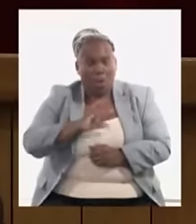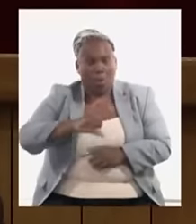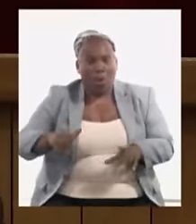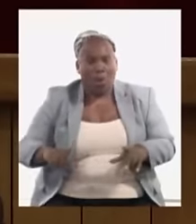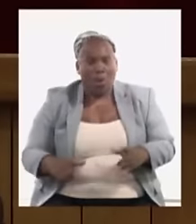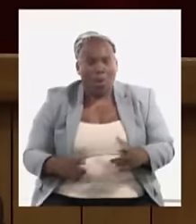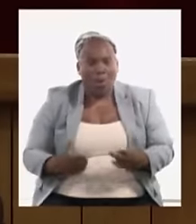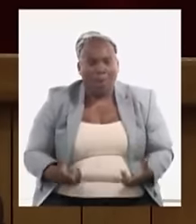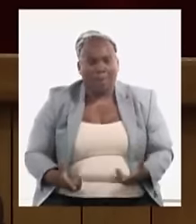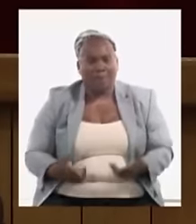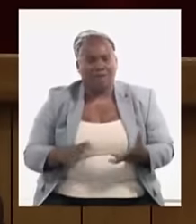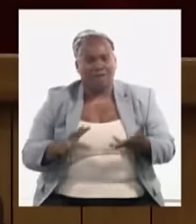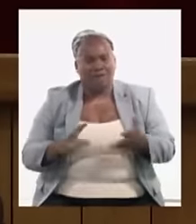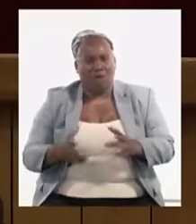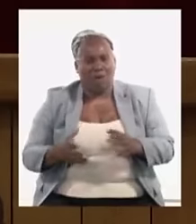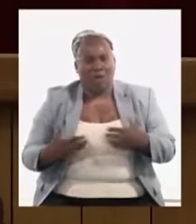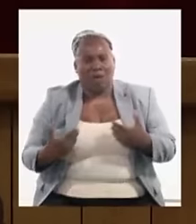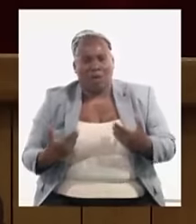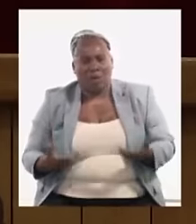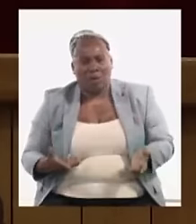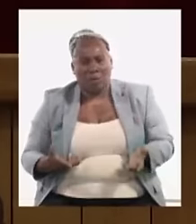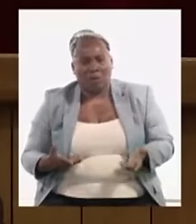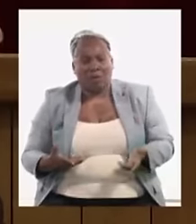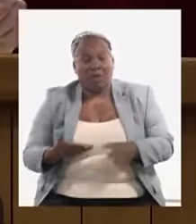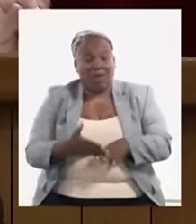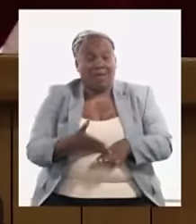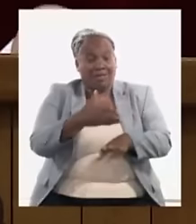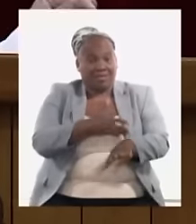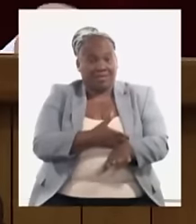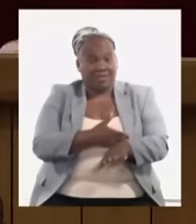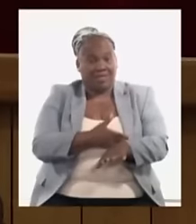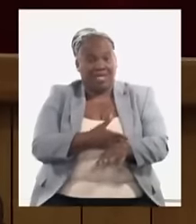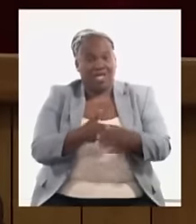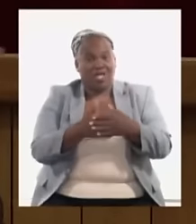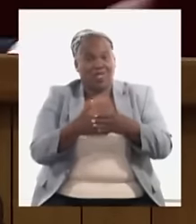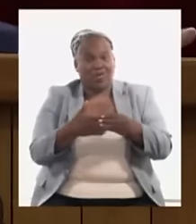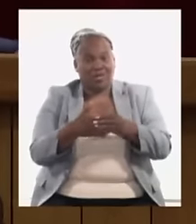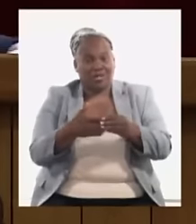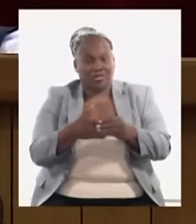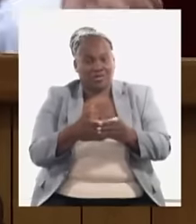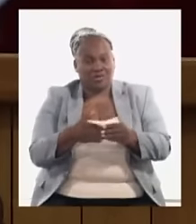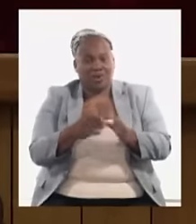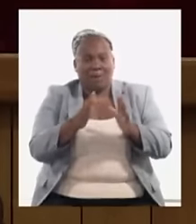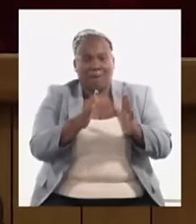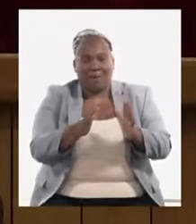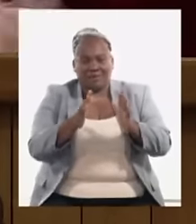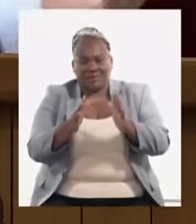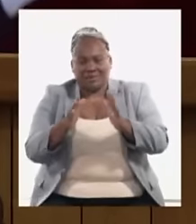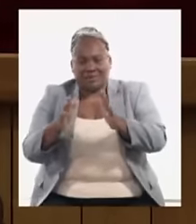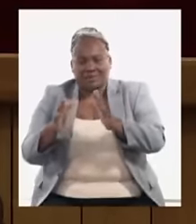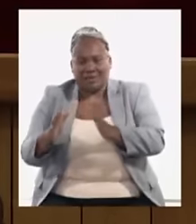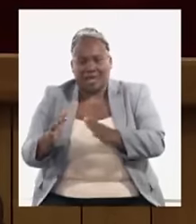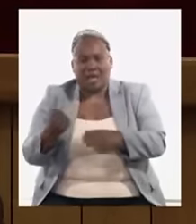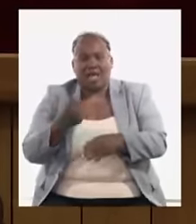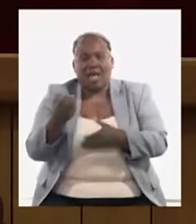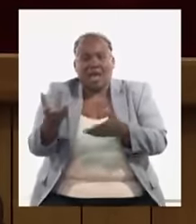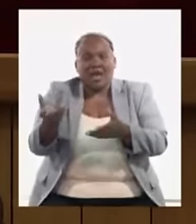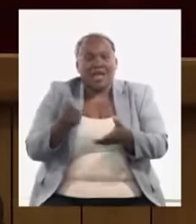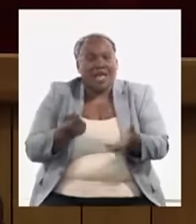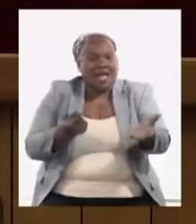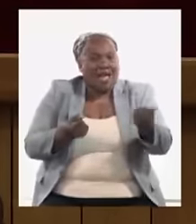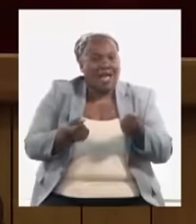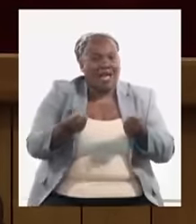transitar ese camino tenemos que pasar por dolarizaciones parciales que nos permitan recaudar o